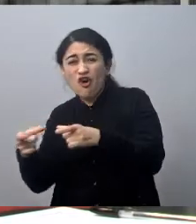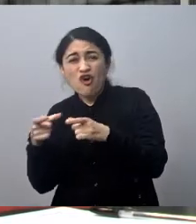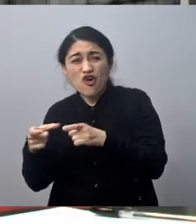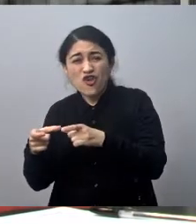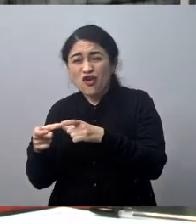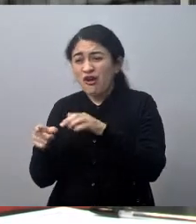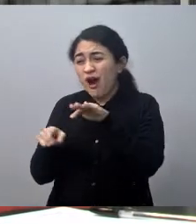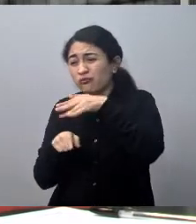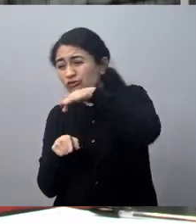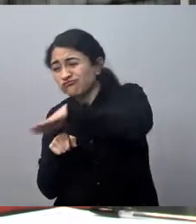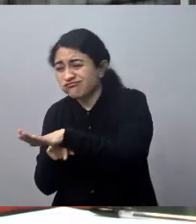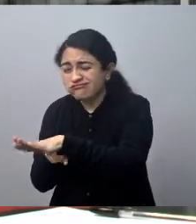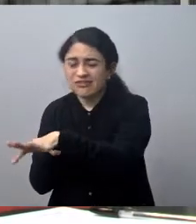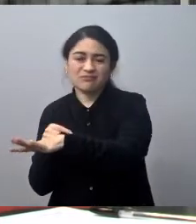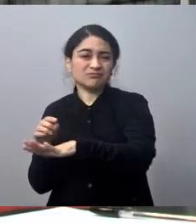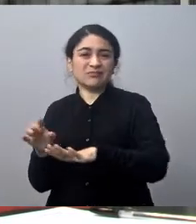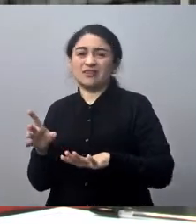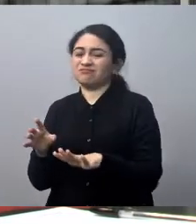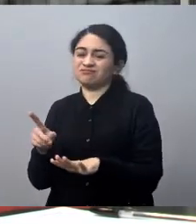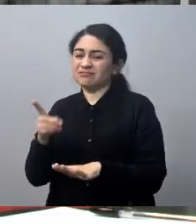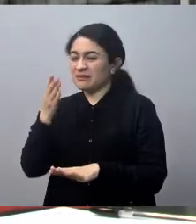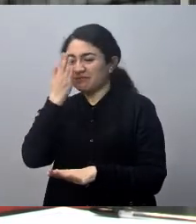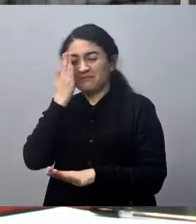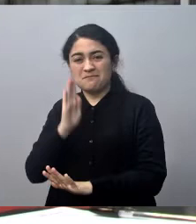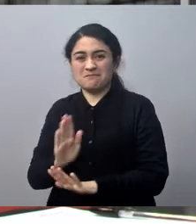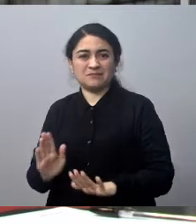hoyos, es impresionantemente en mal estado.